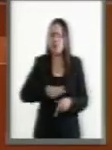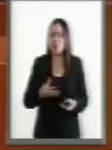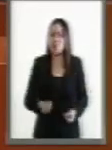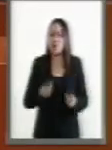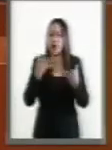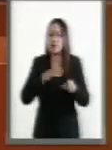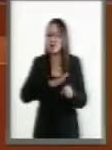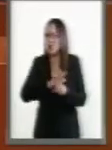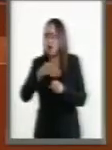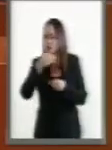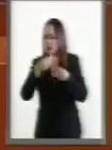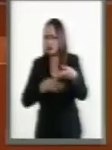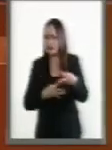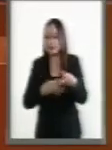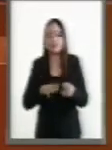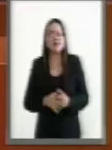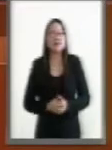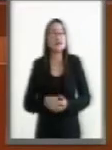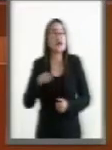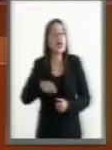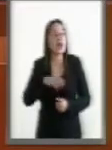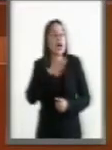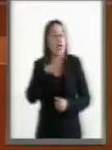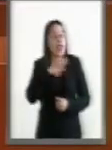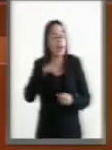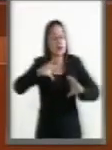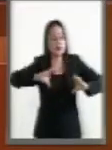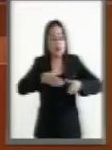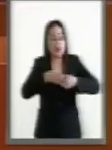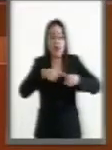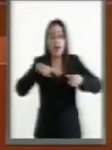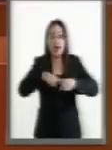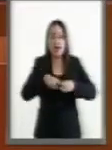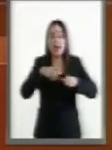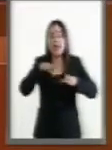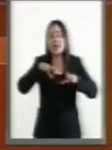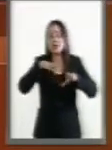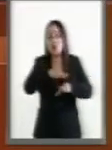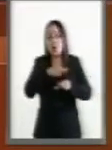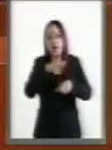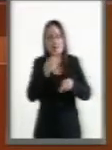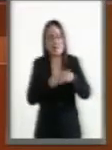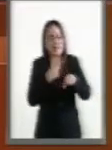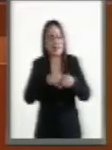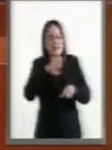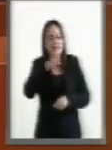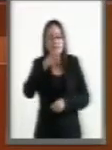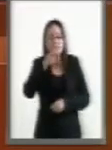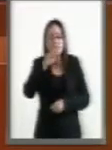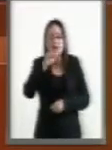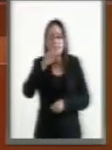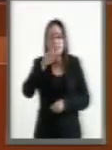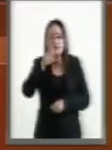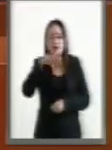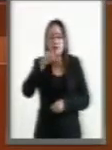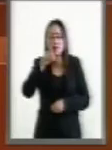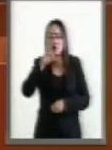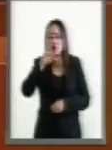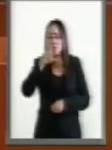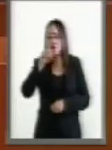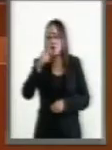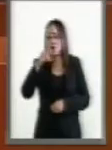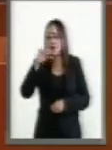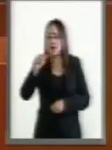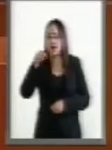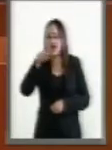nuestro país cuenta con la Dirección General de Epidemiología, responsable de dirigir la vigilancia epidemiológica y